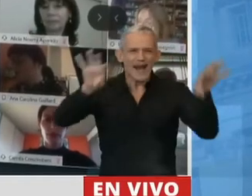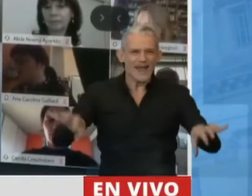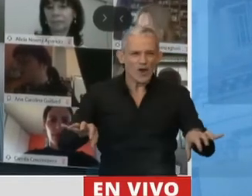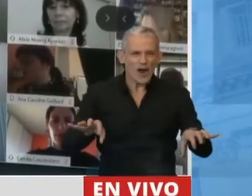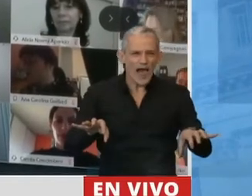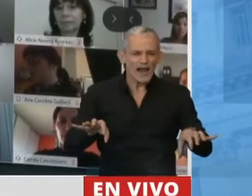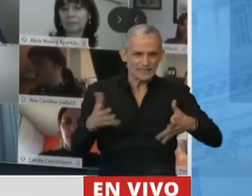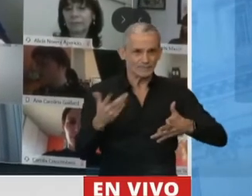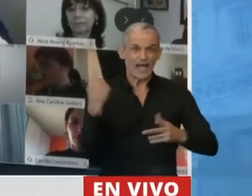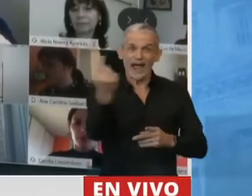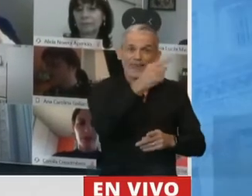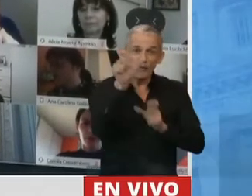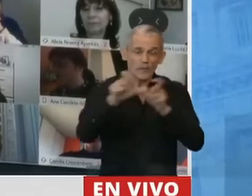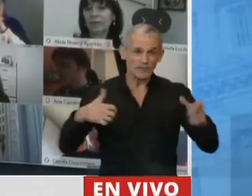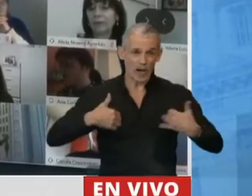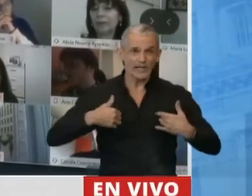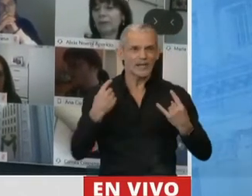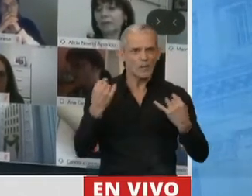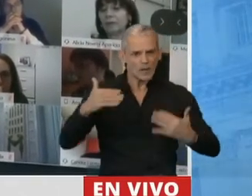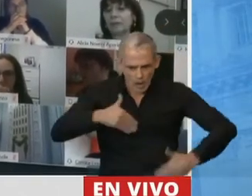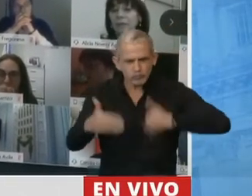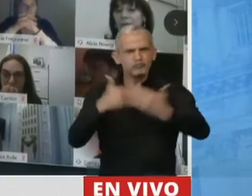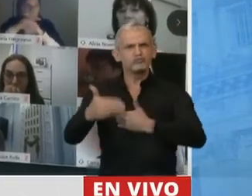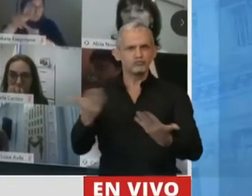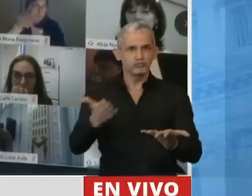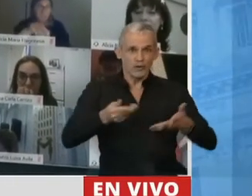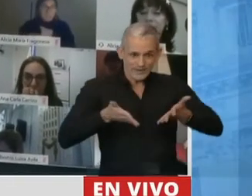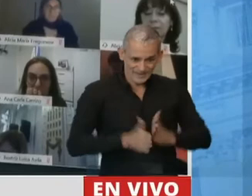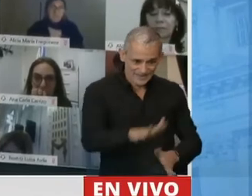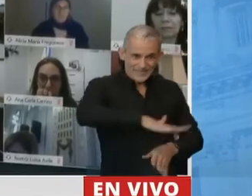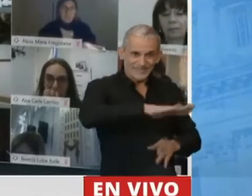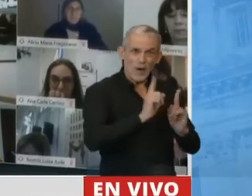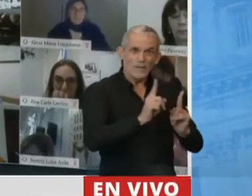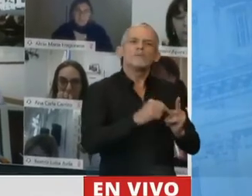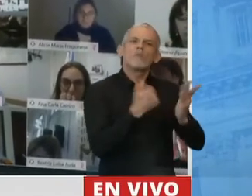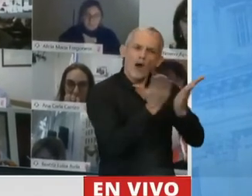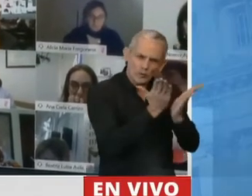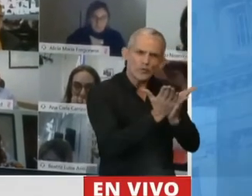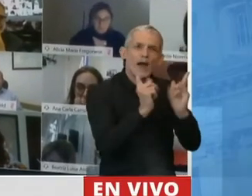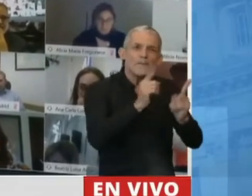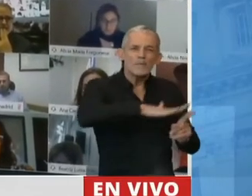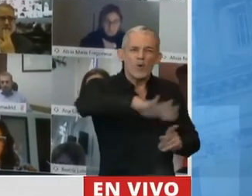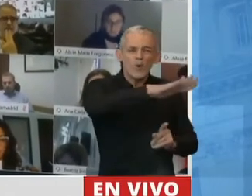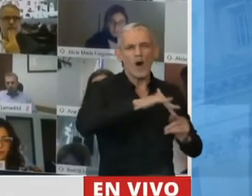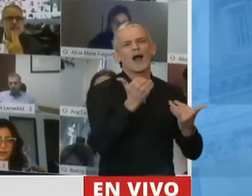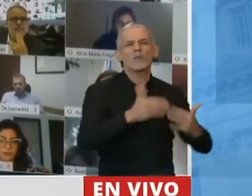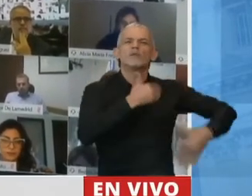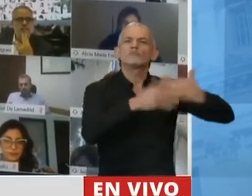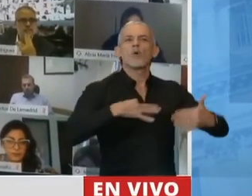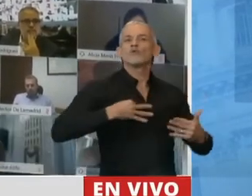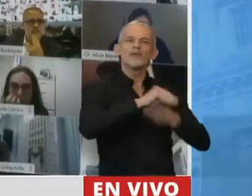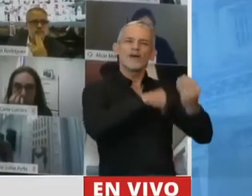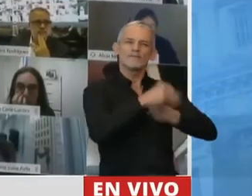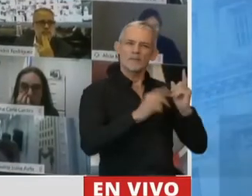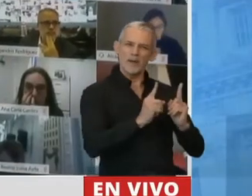que cada uno de los argentinos se pueda desarrollar donde nació, puede estudiar donde nació y puede desarrollar su vida y su